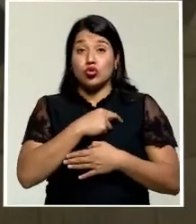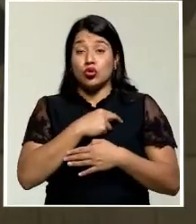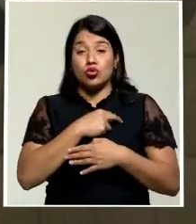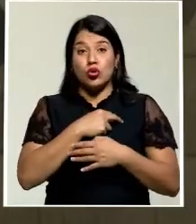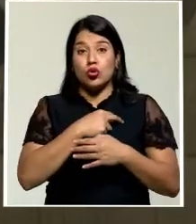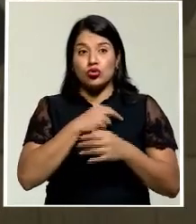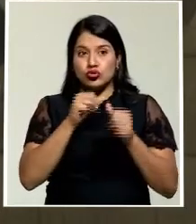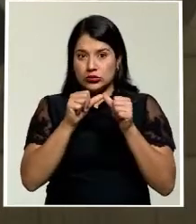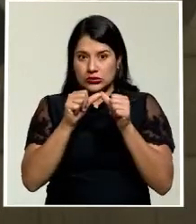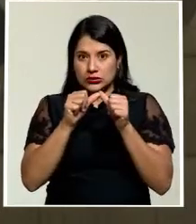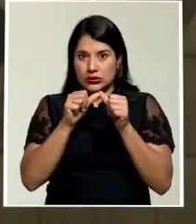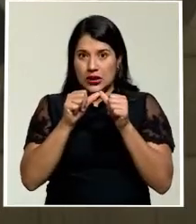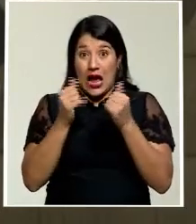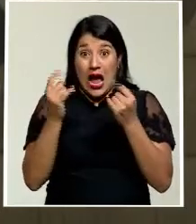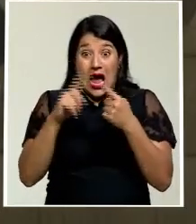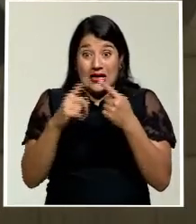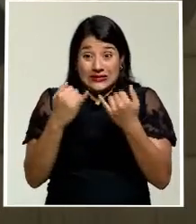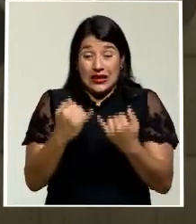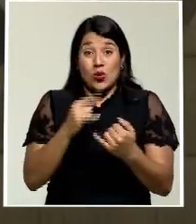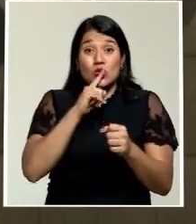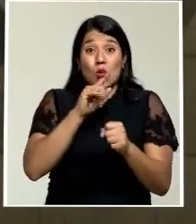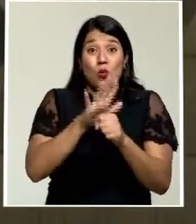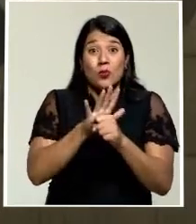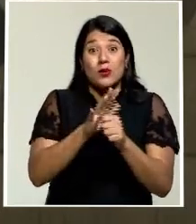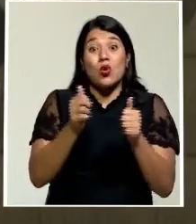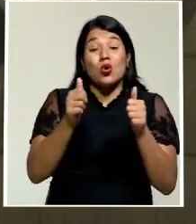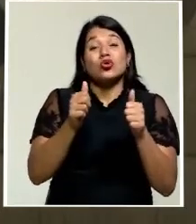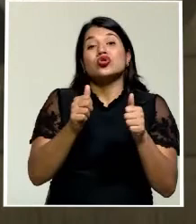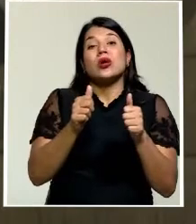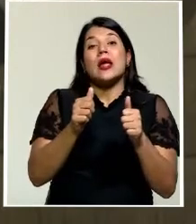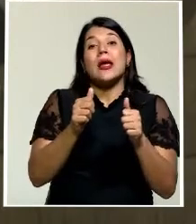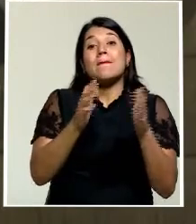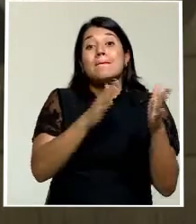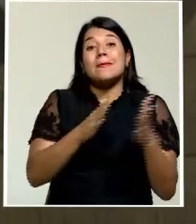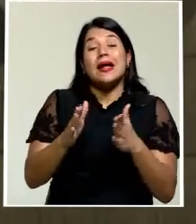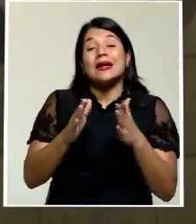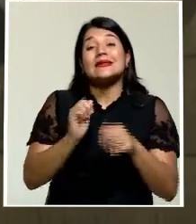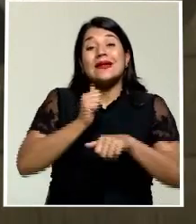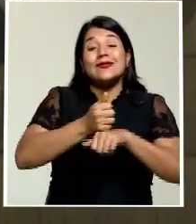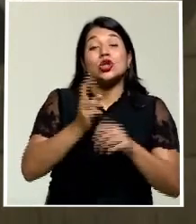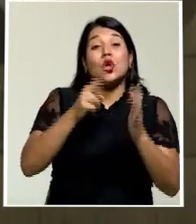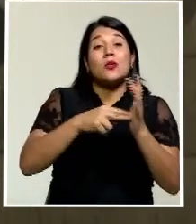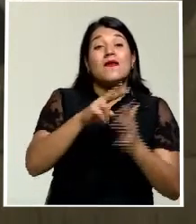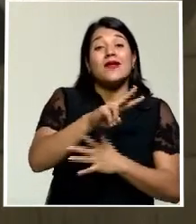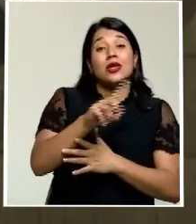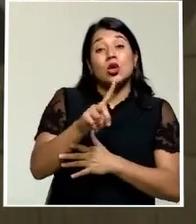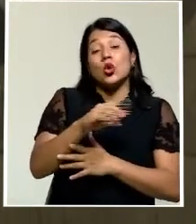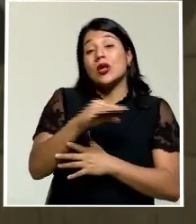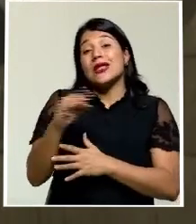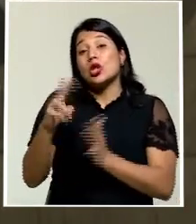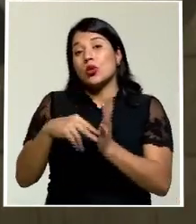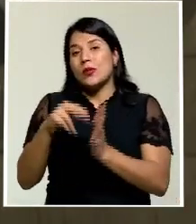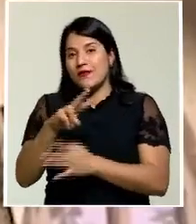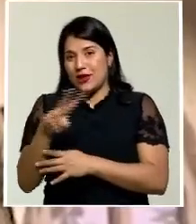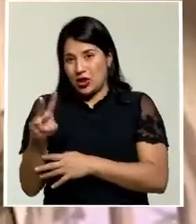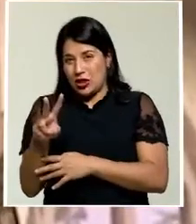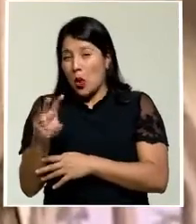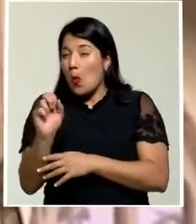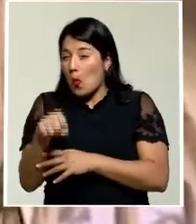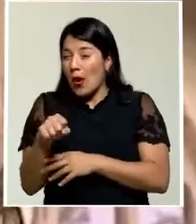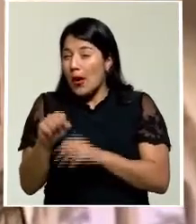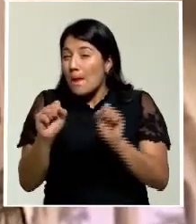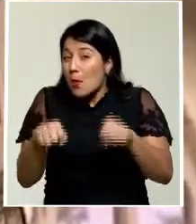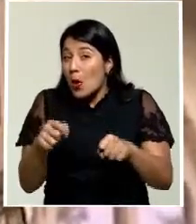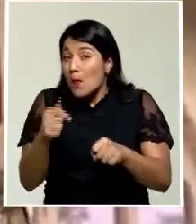habíamos previsto para 2021 y 2022, sino que incluso podría ser un poco más alta la predicción de lo que habíamos dicho anteriormente. Desde el